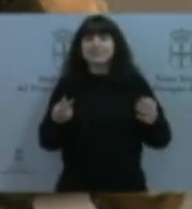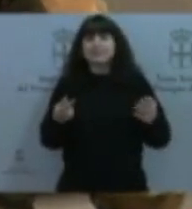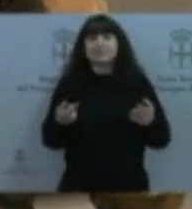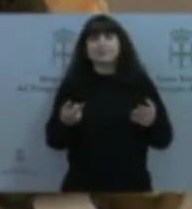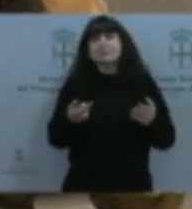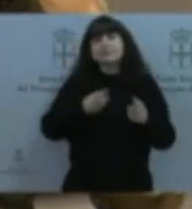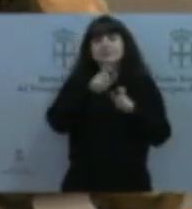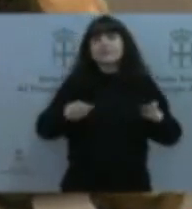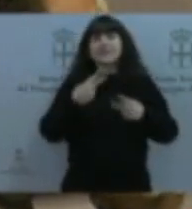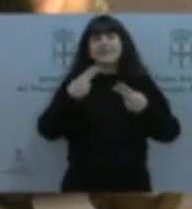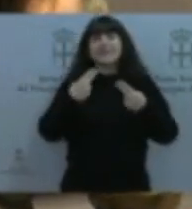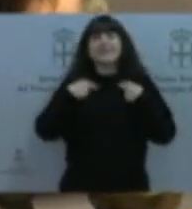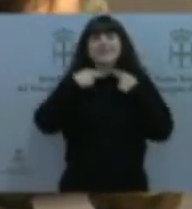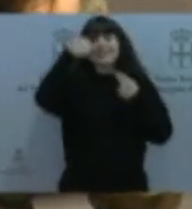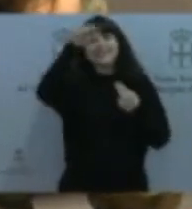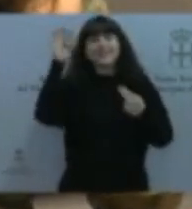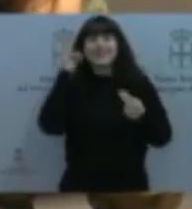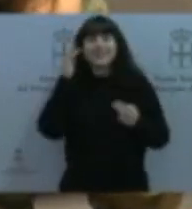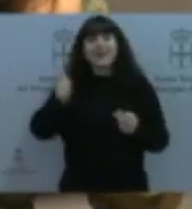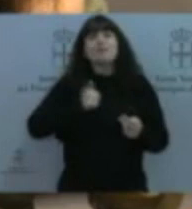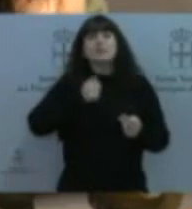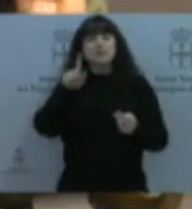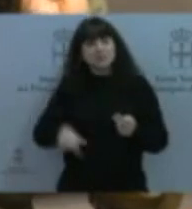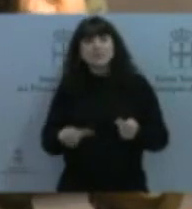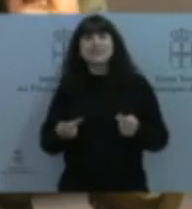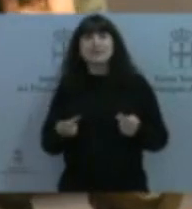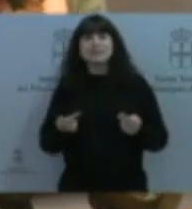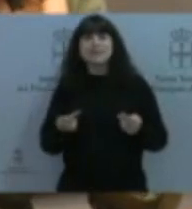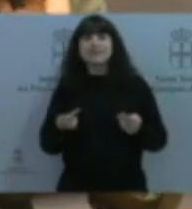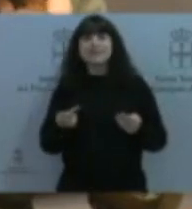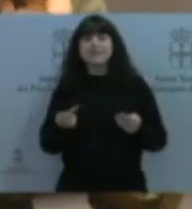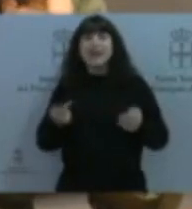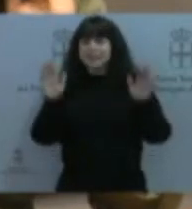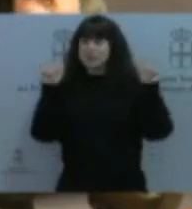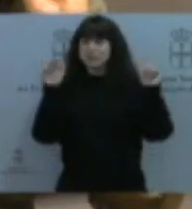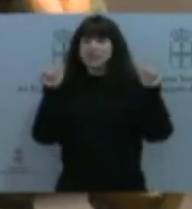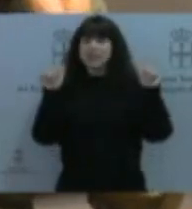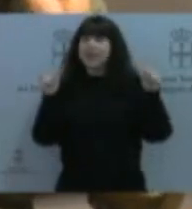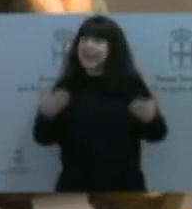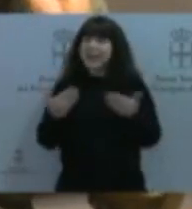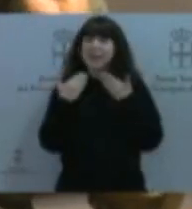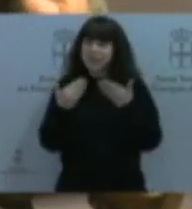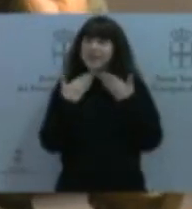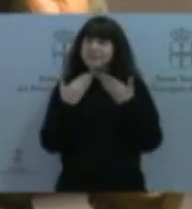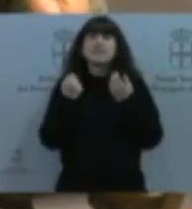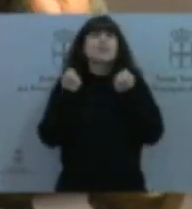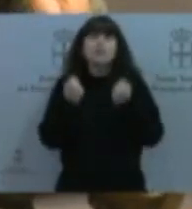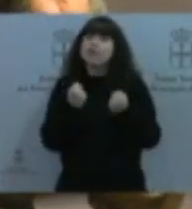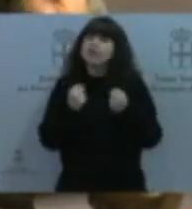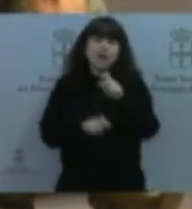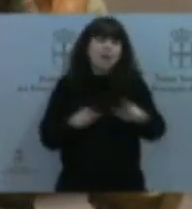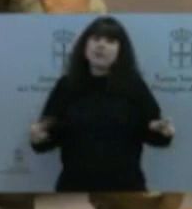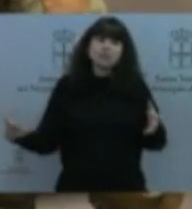aprovecho para manifestar a modo de despedida un profundo agradecimiento, evidentemente, pues a todas las personas que de una forma u otra